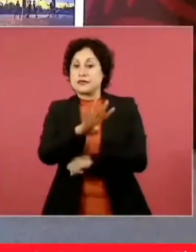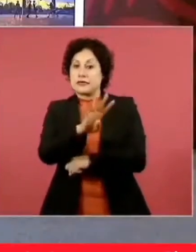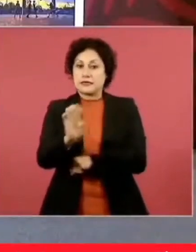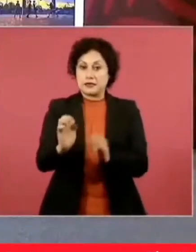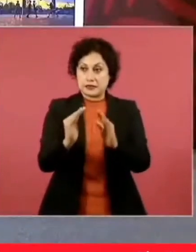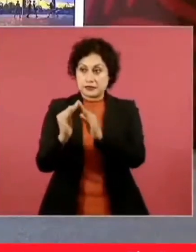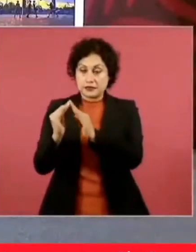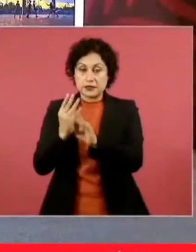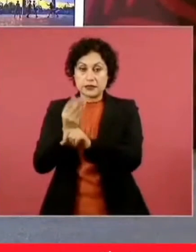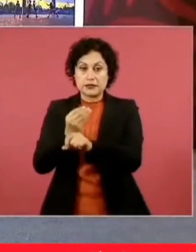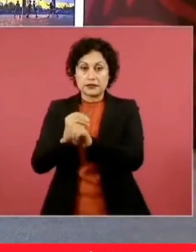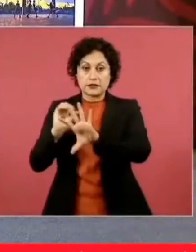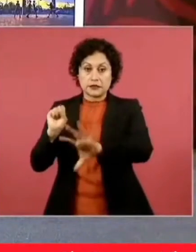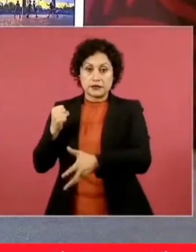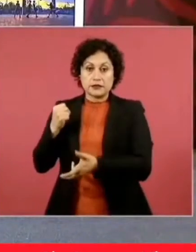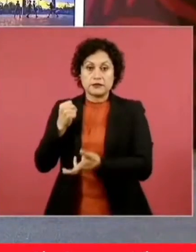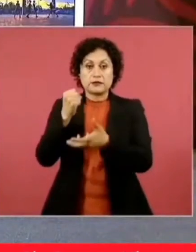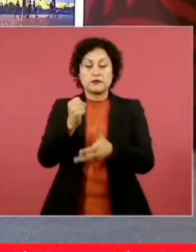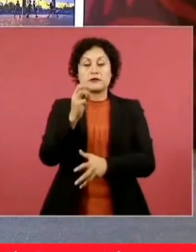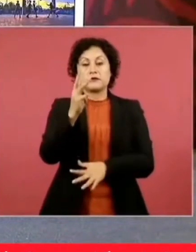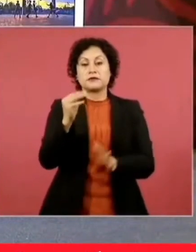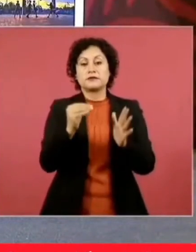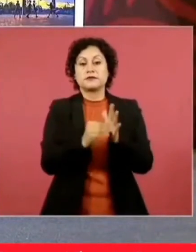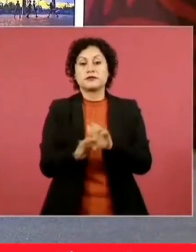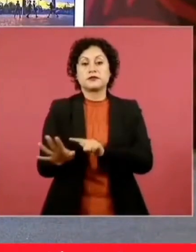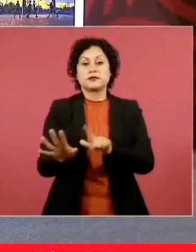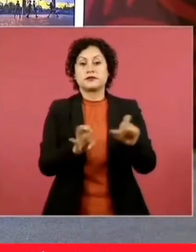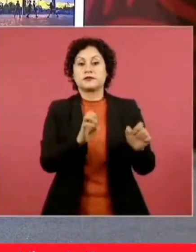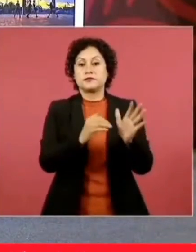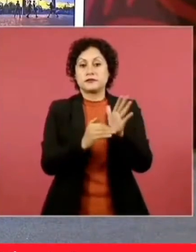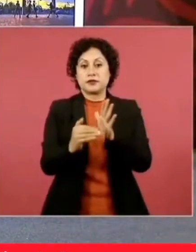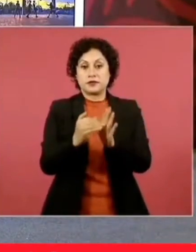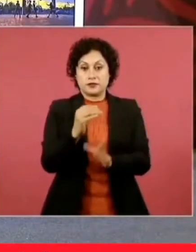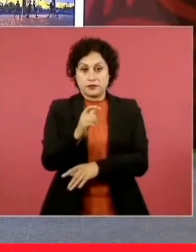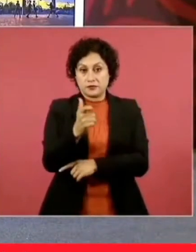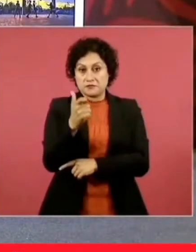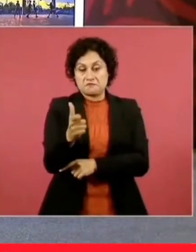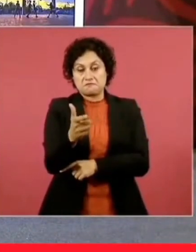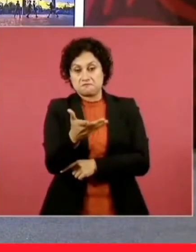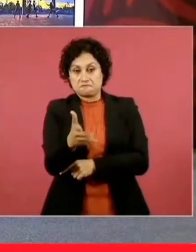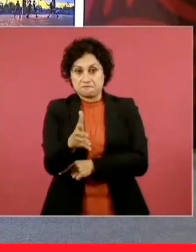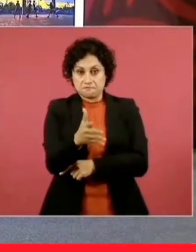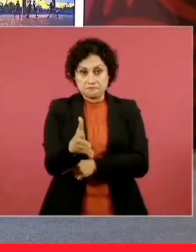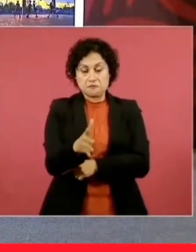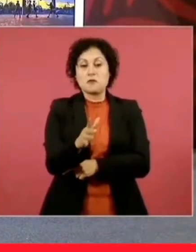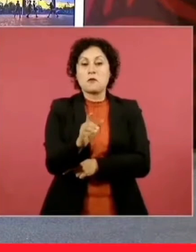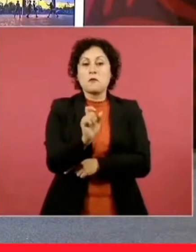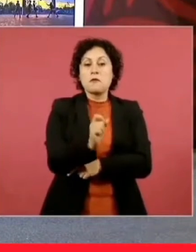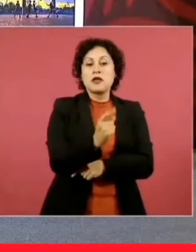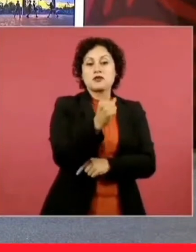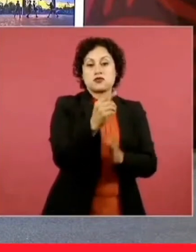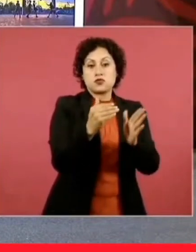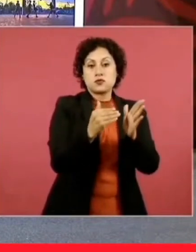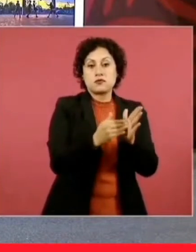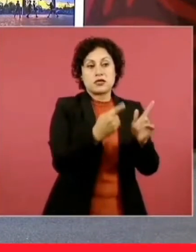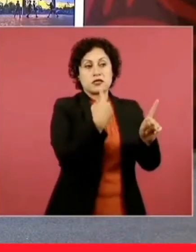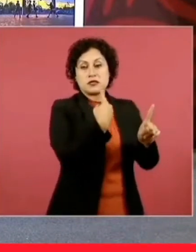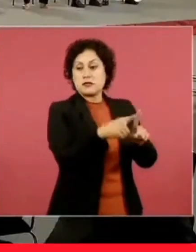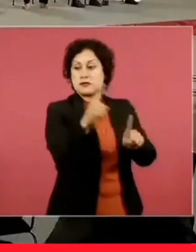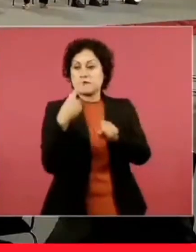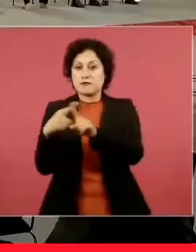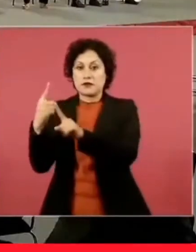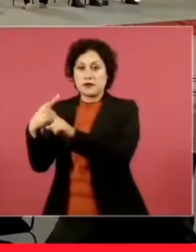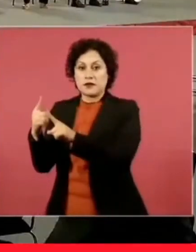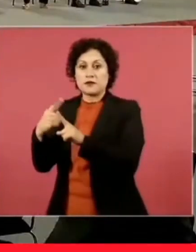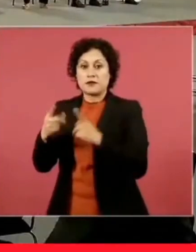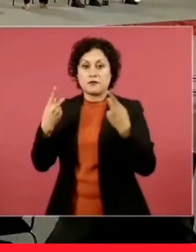monto total de inversión de tres mil 700 millones de pesos, más o menos 21 mil acciones o digamos empleos directos.